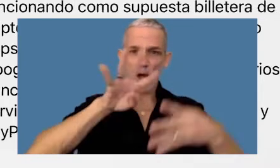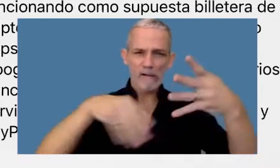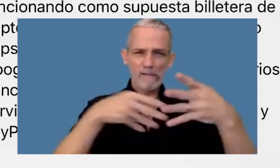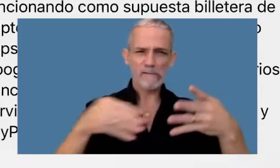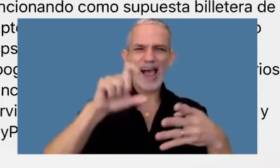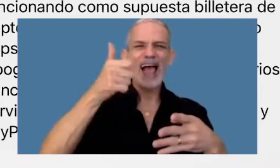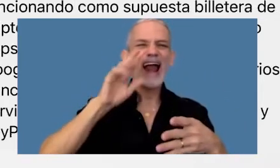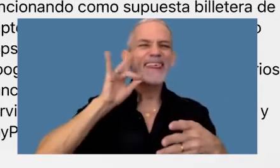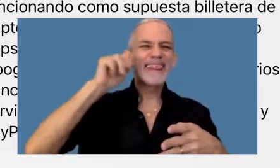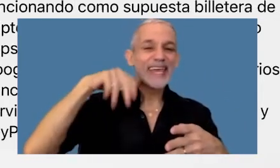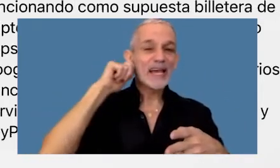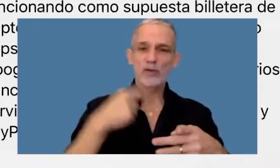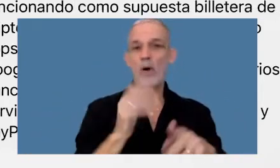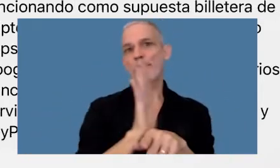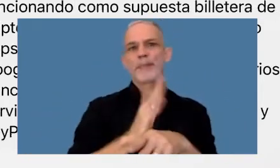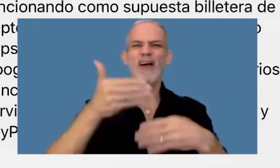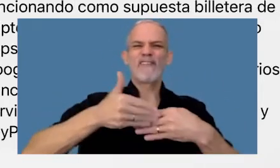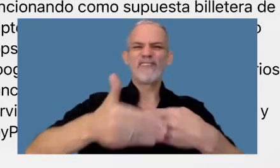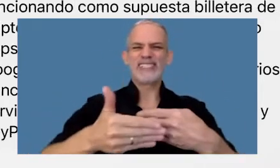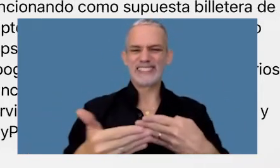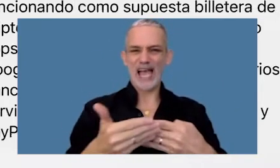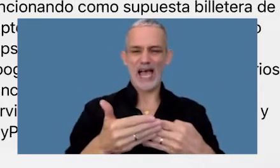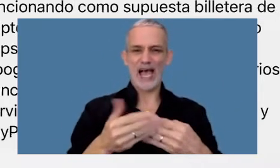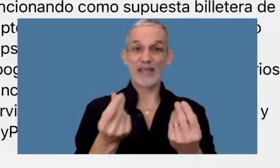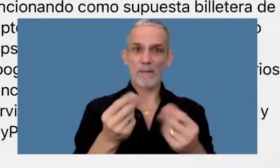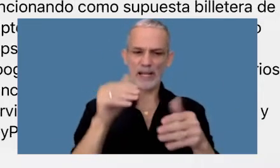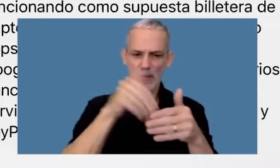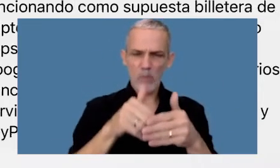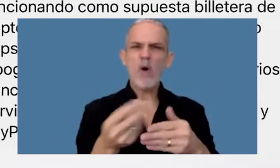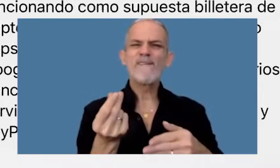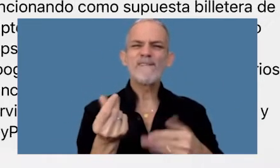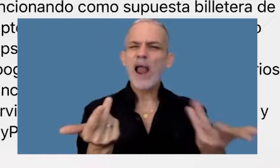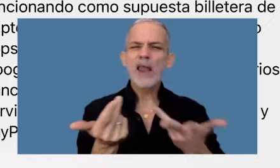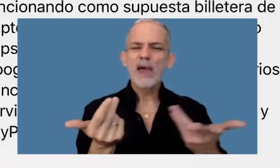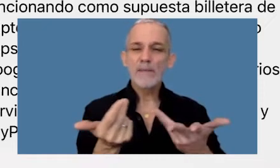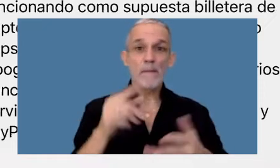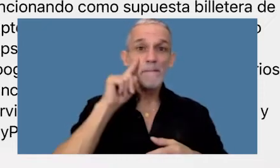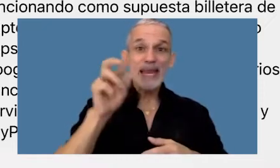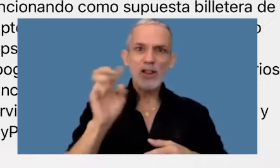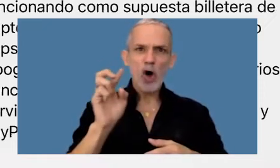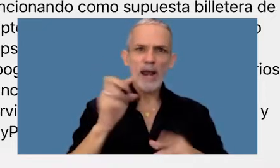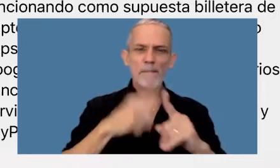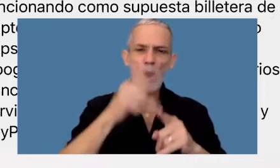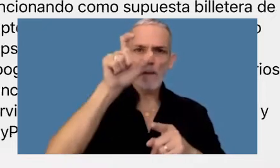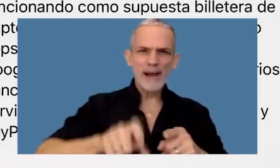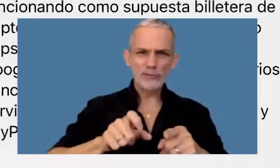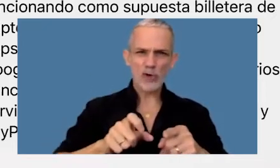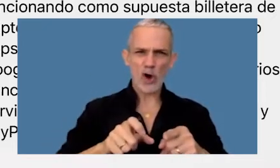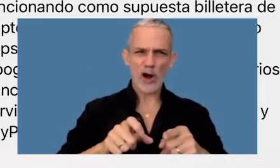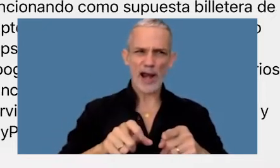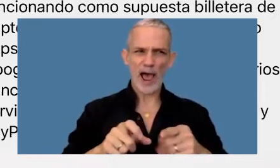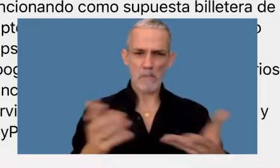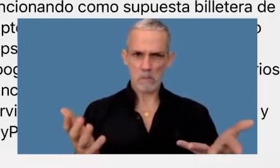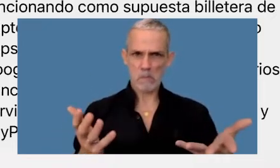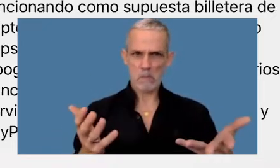carding que es nuestra ficha administrativa financiera vale aproximadamente 1000 dólares por cabeza en